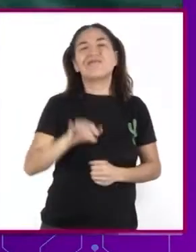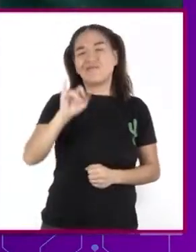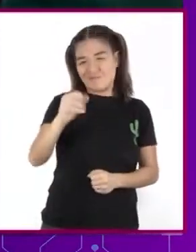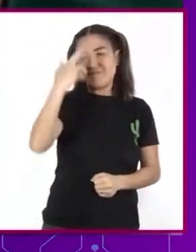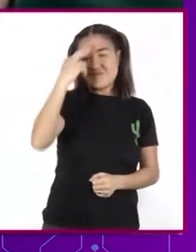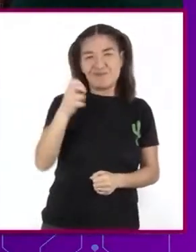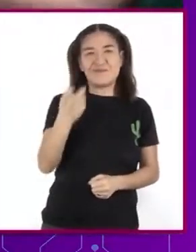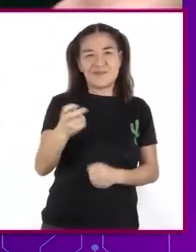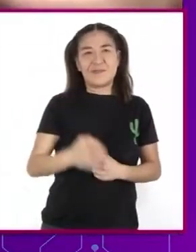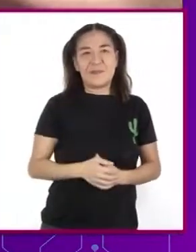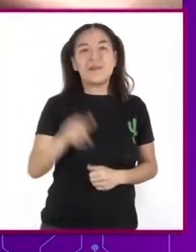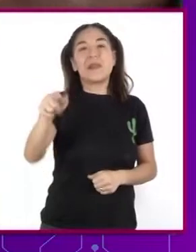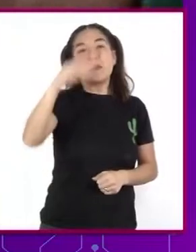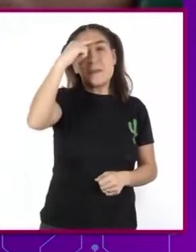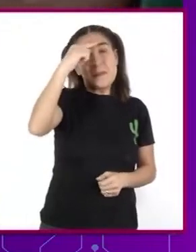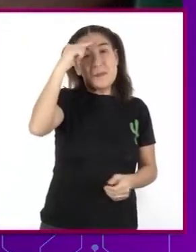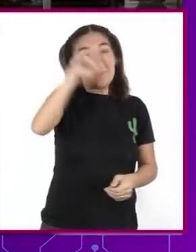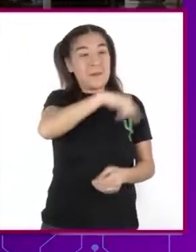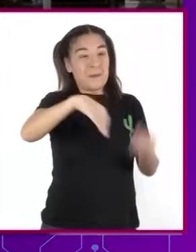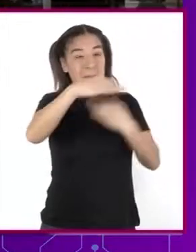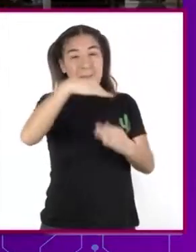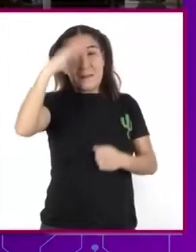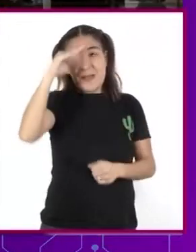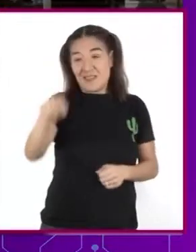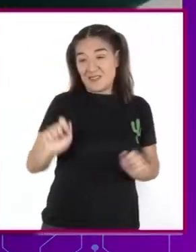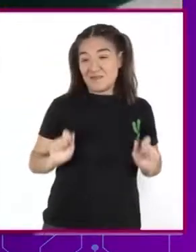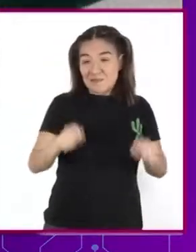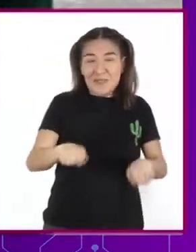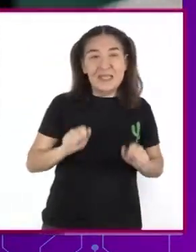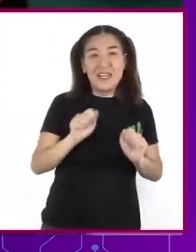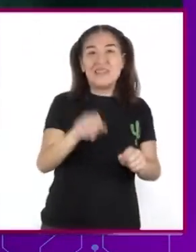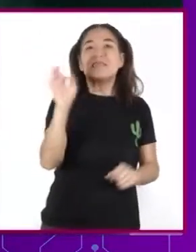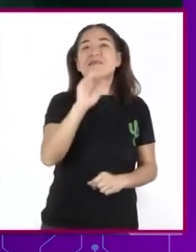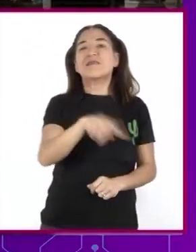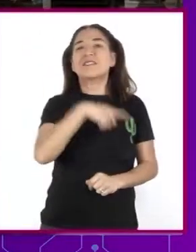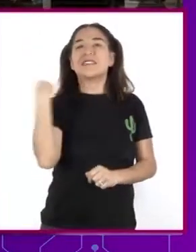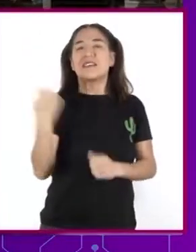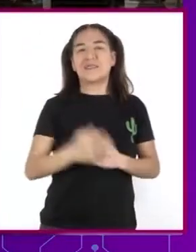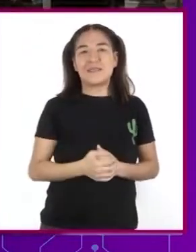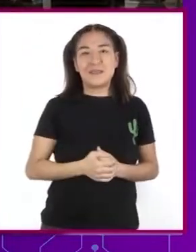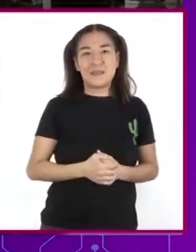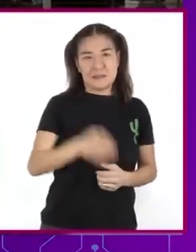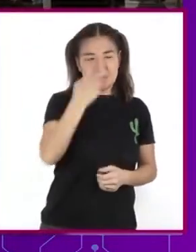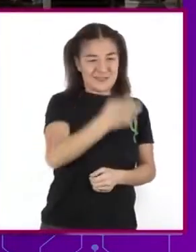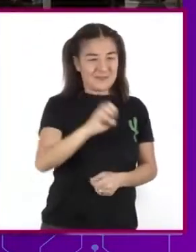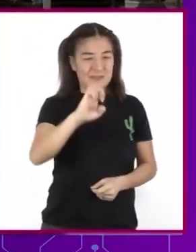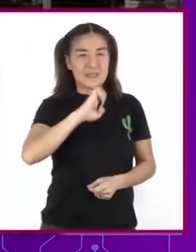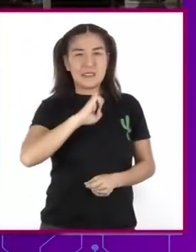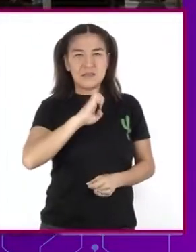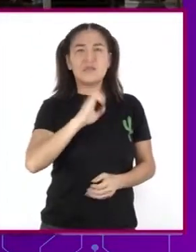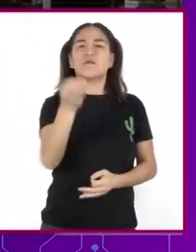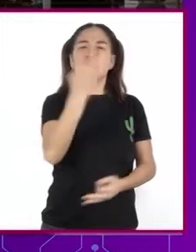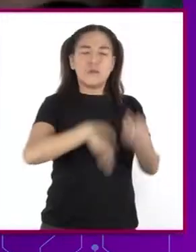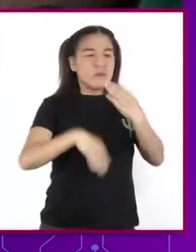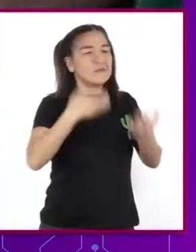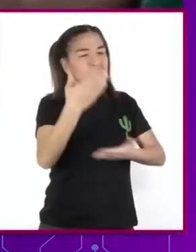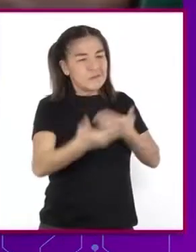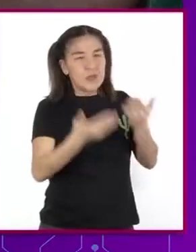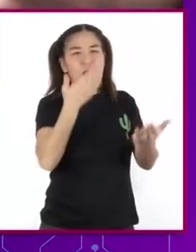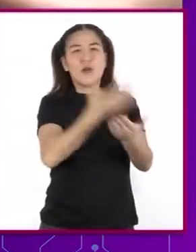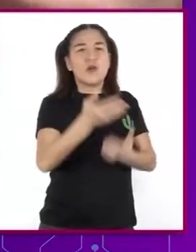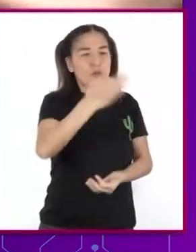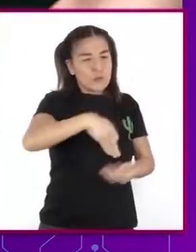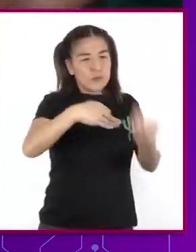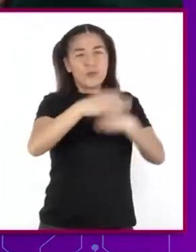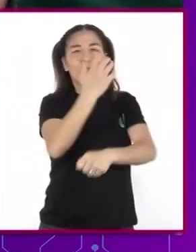Porque pensaron que iban a perder todo el partido Y después de todo El entrenador invitó a todos los compañeros A